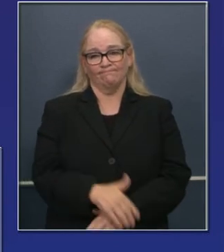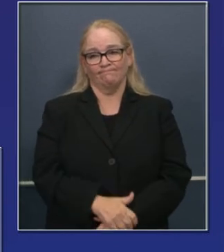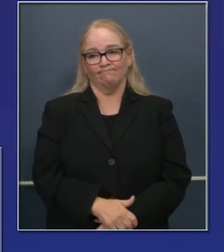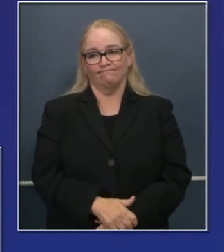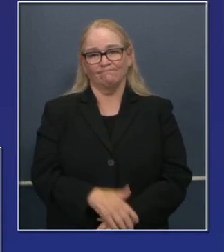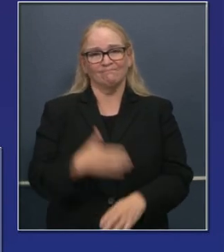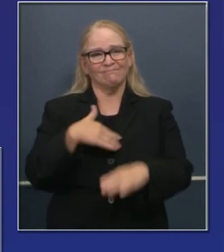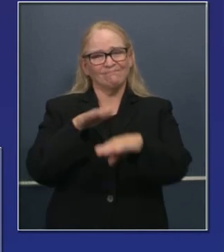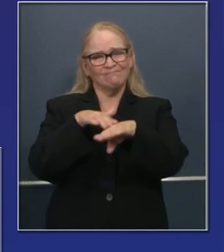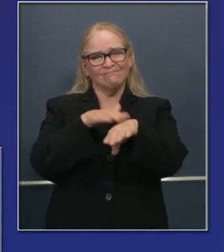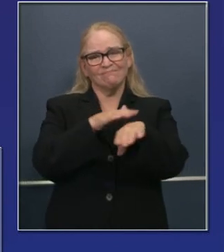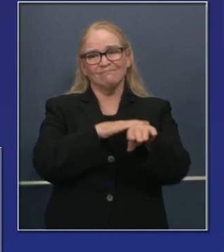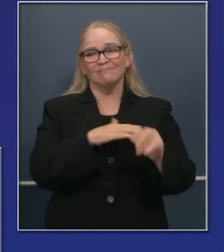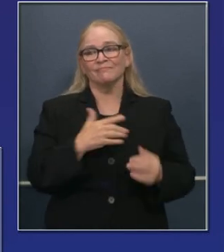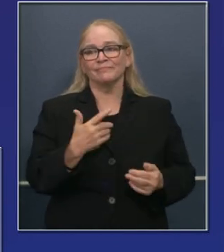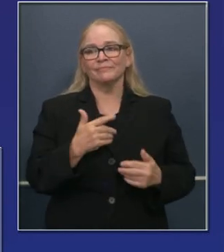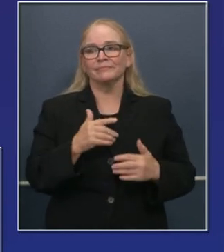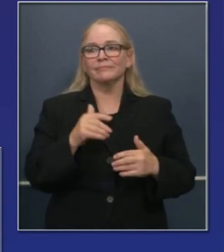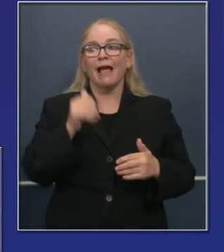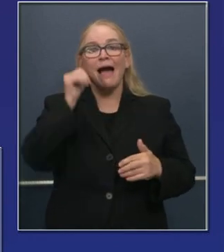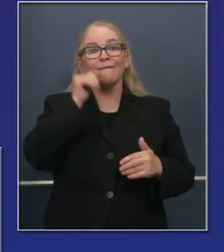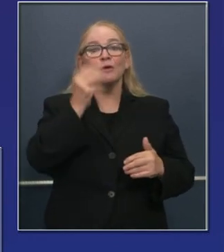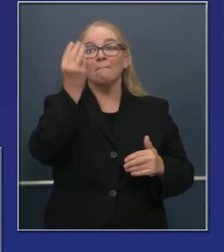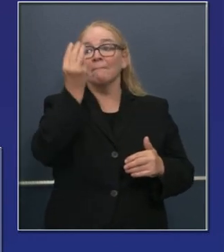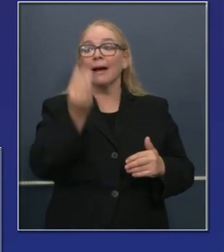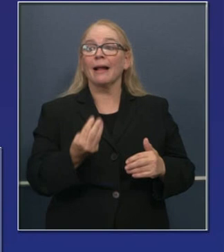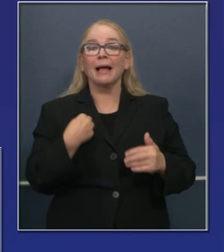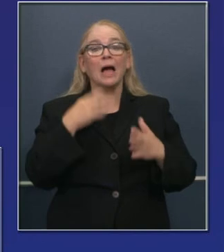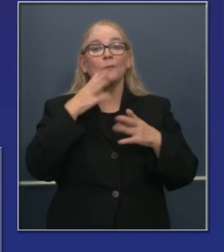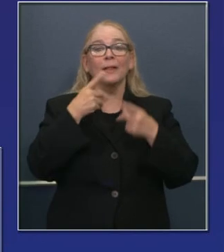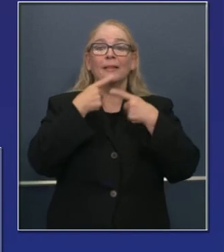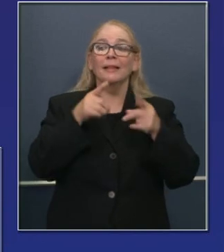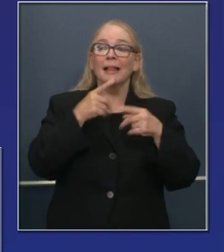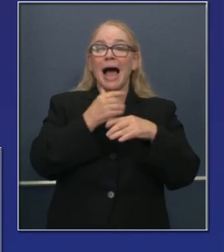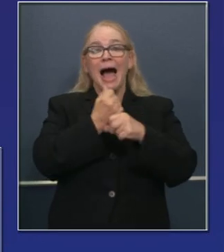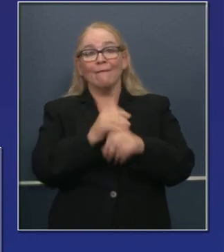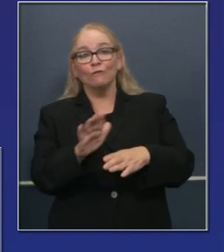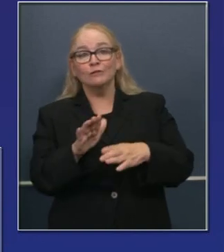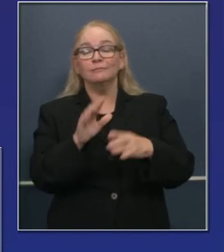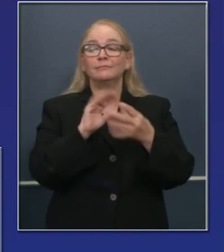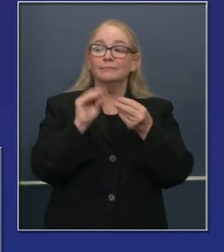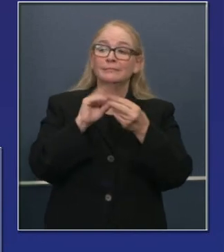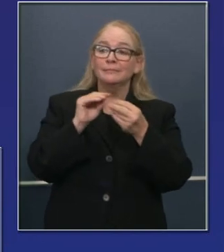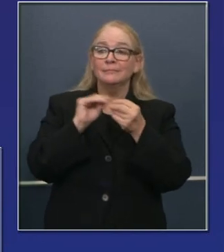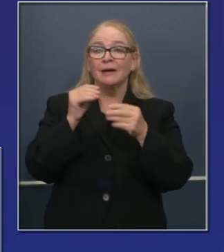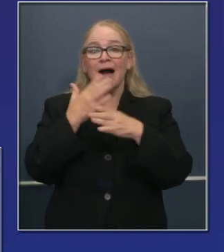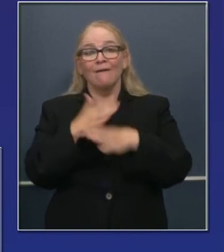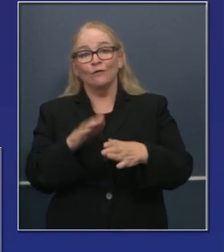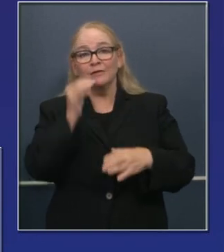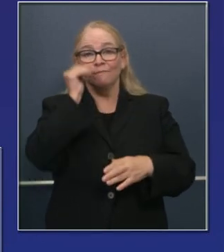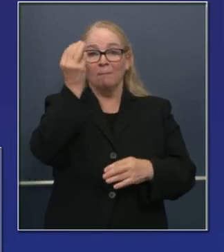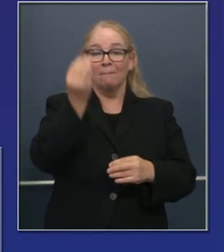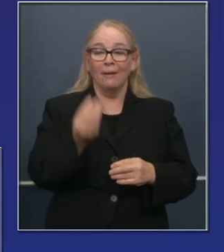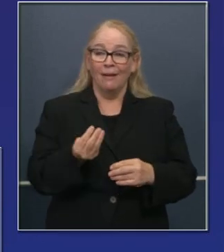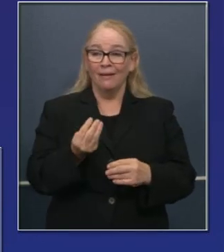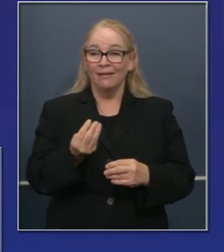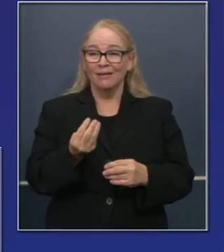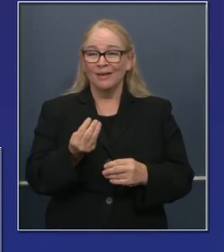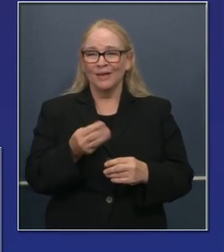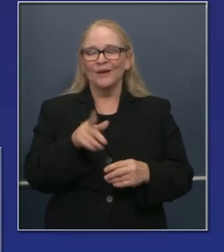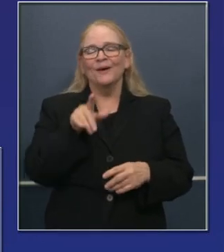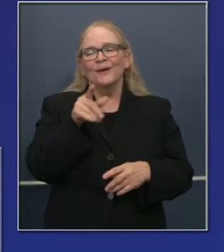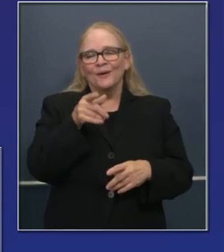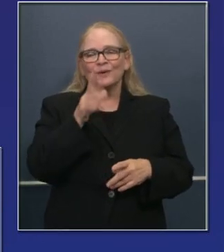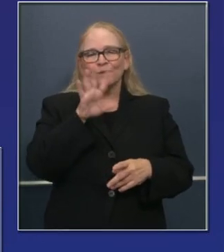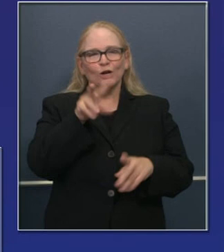Y siempre les alerto sobre las cifras los lunes en relación a las muertes, que no hay que enfocarnos solamente